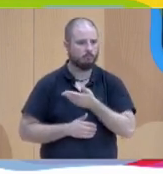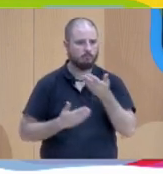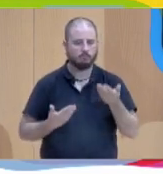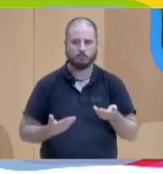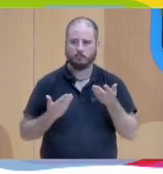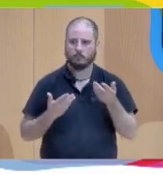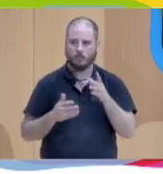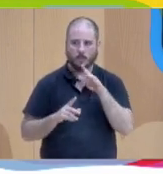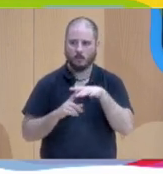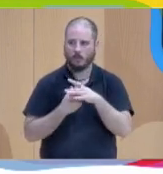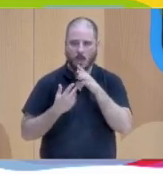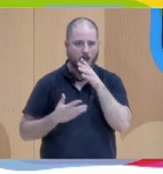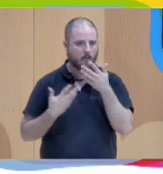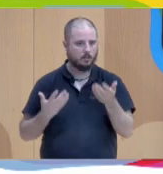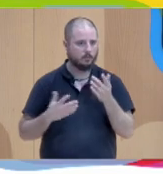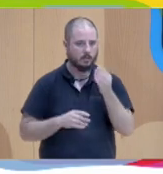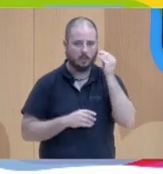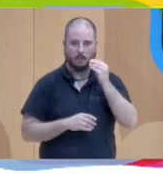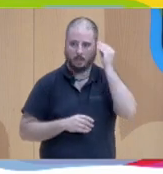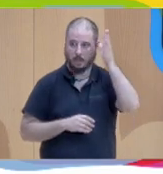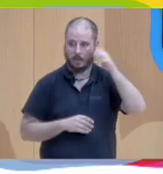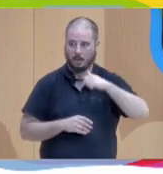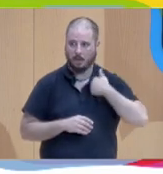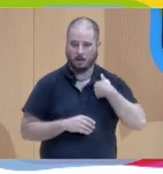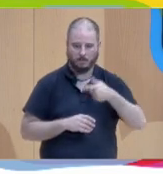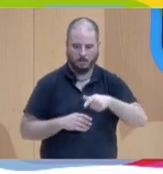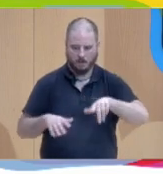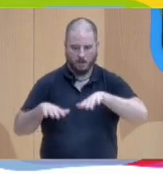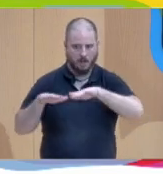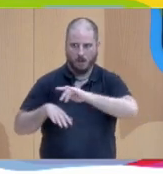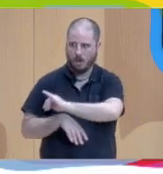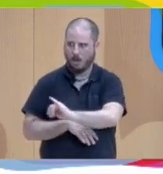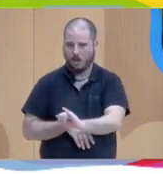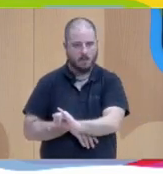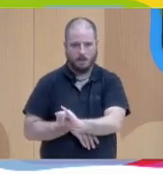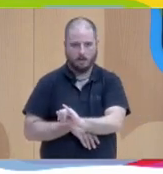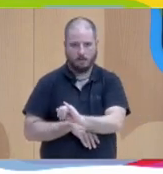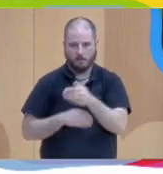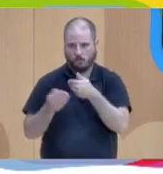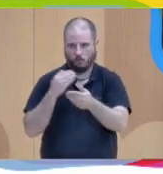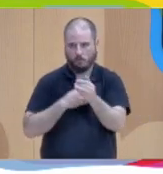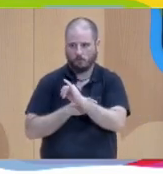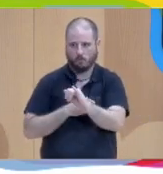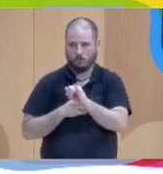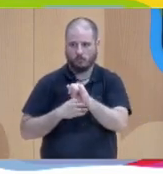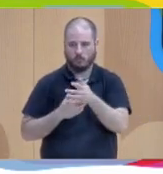actual en el que la inteligencia artificial ha llegado para quedarse y que no nos permite